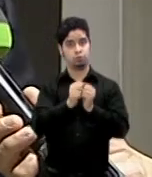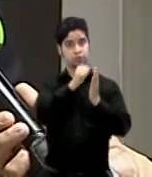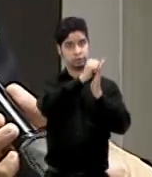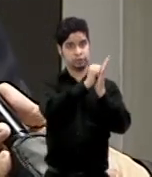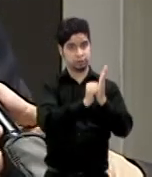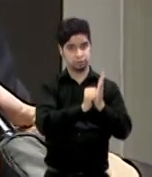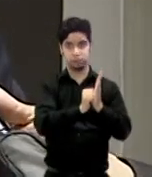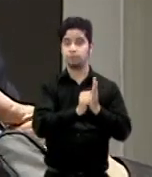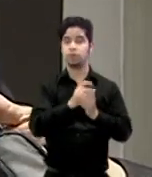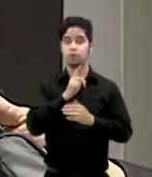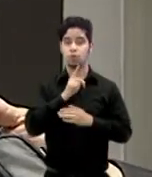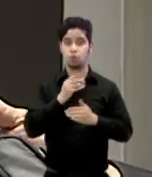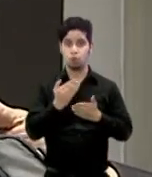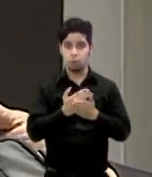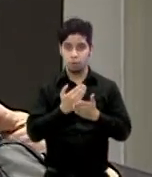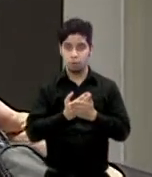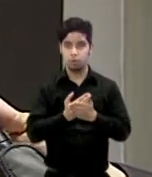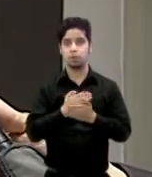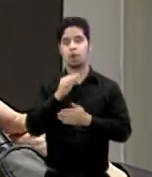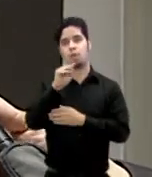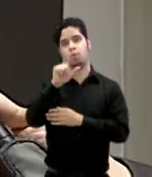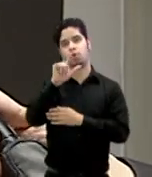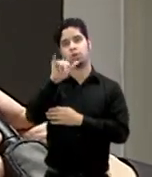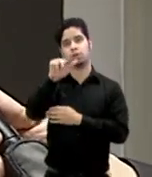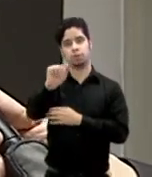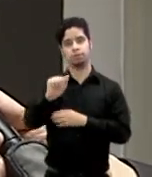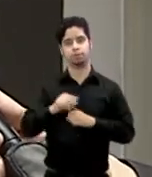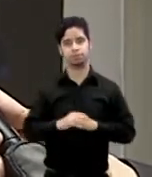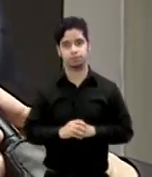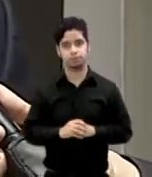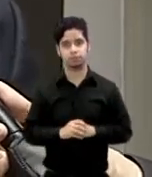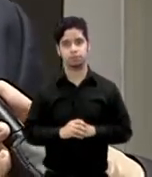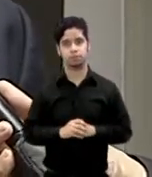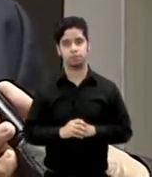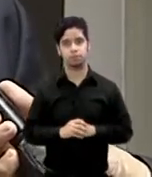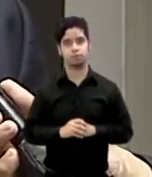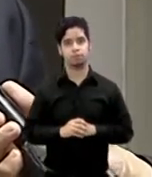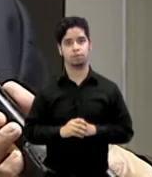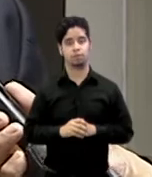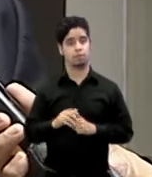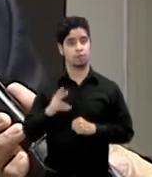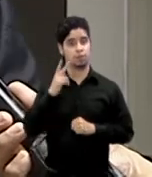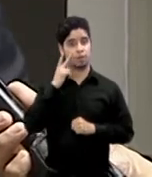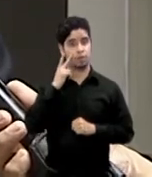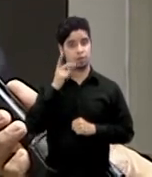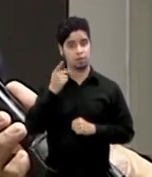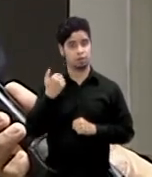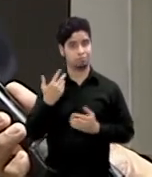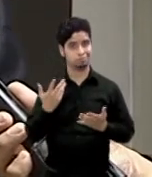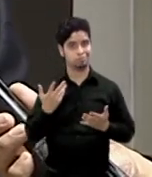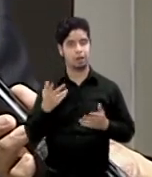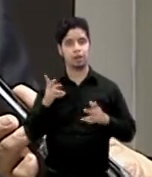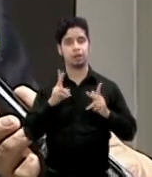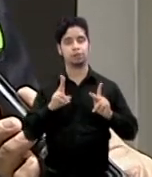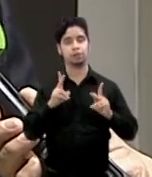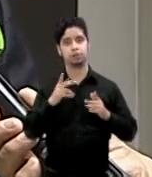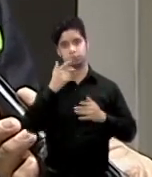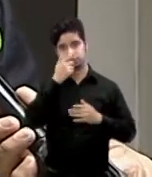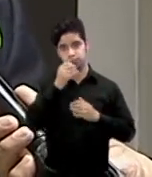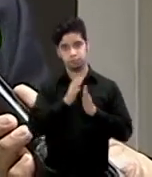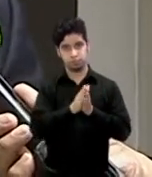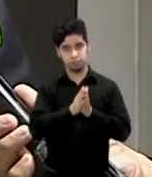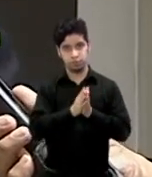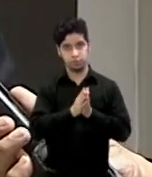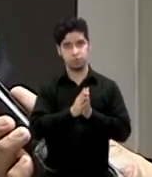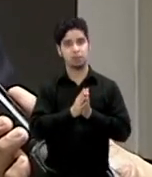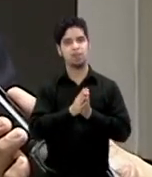a ver en cuentos para despertar una película donde la figura presente presente y la figura principal lo es